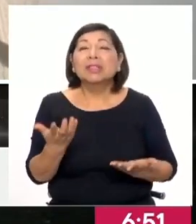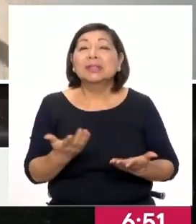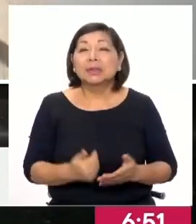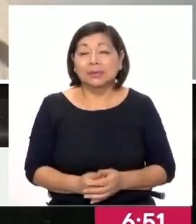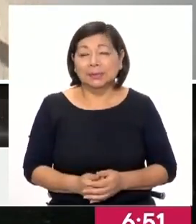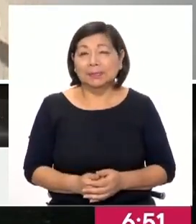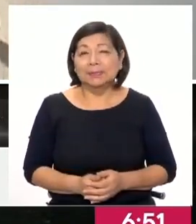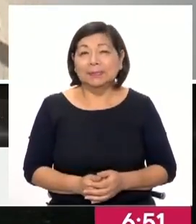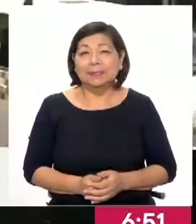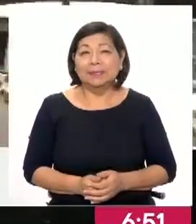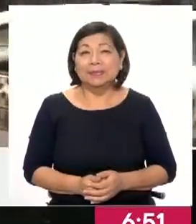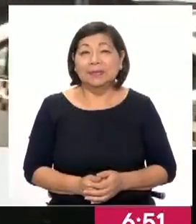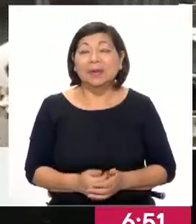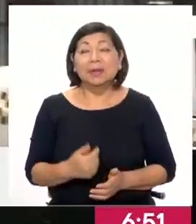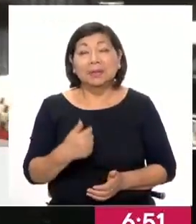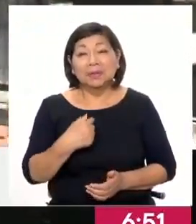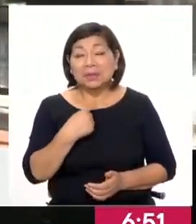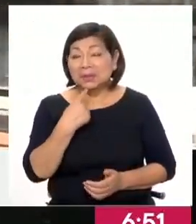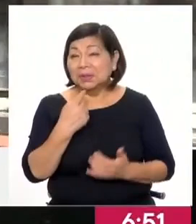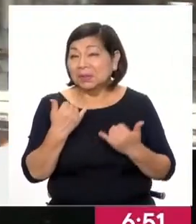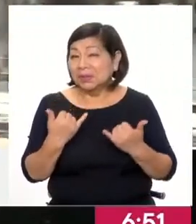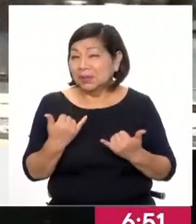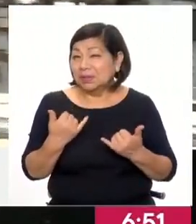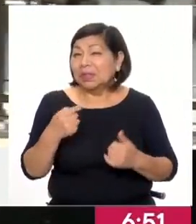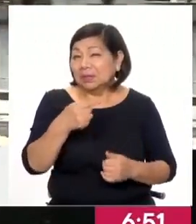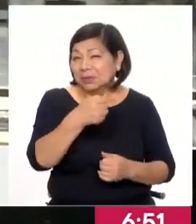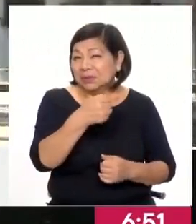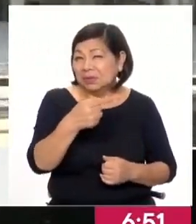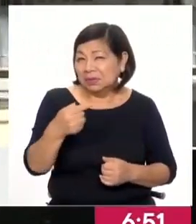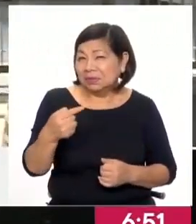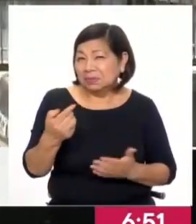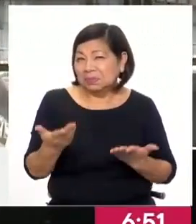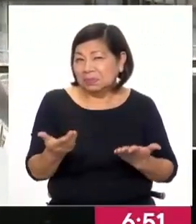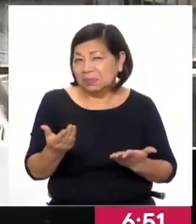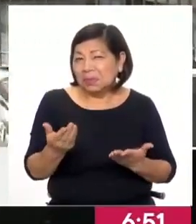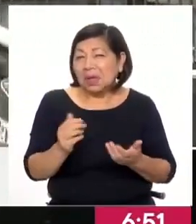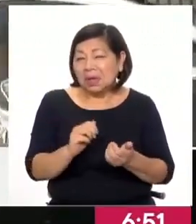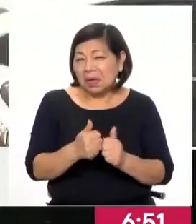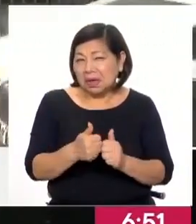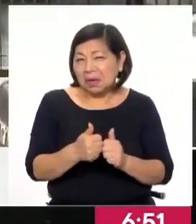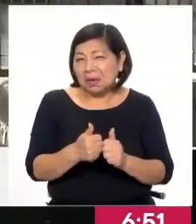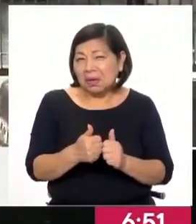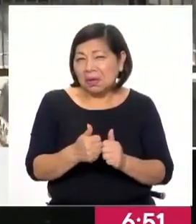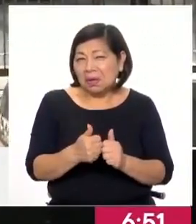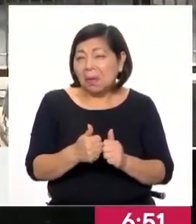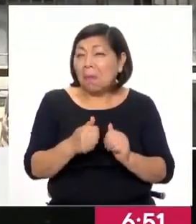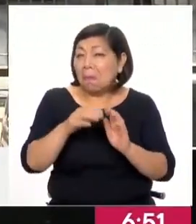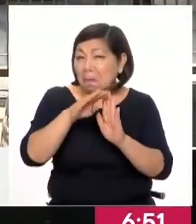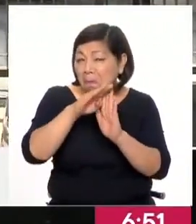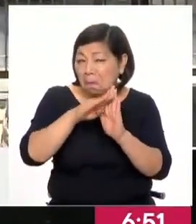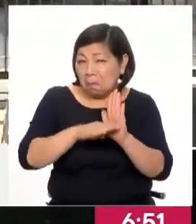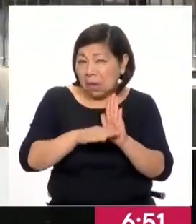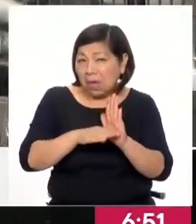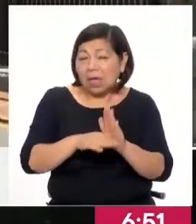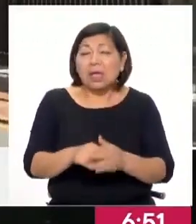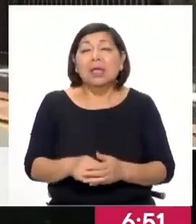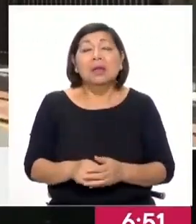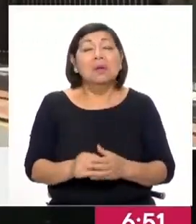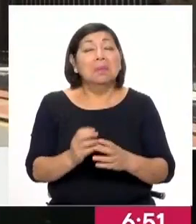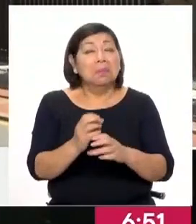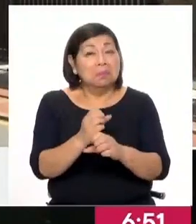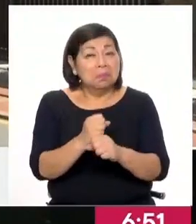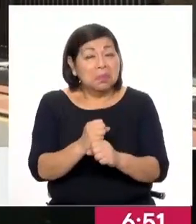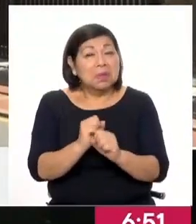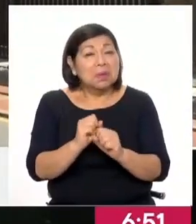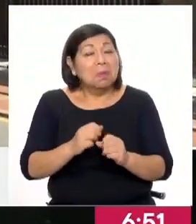A ver, yo diría que en estas semanas vamos a tener un tipo de cambio bastante más bajo que el sostenible, que